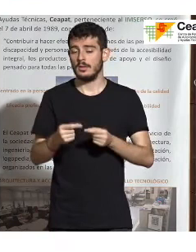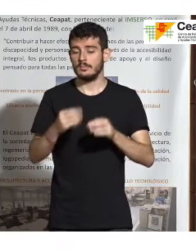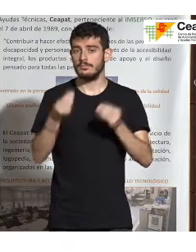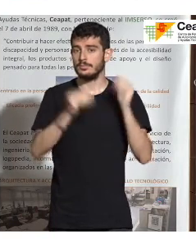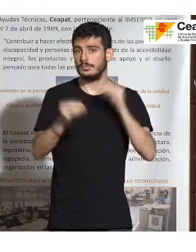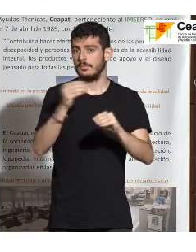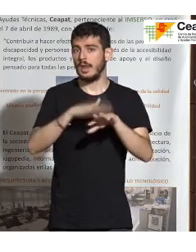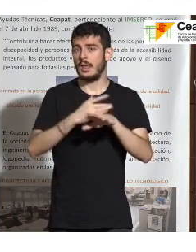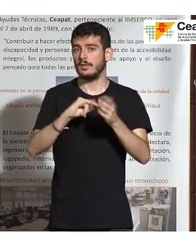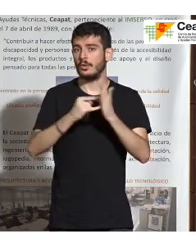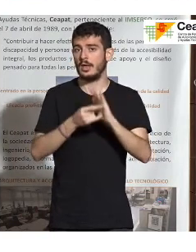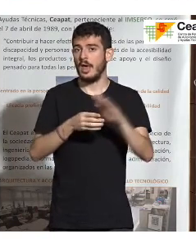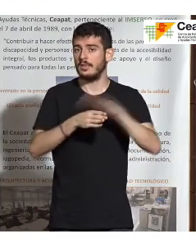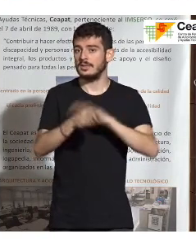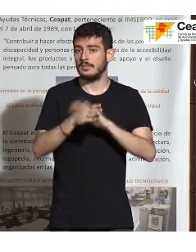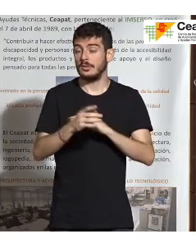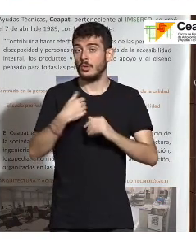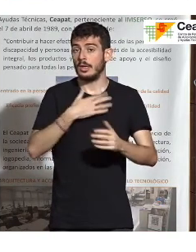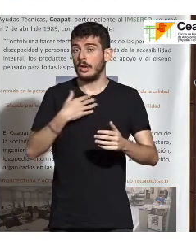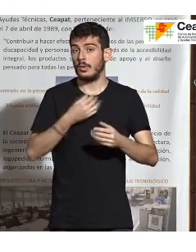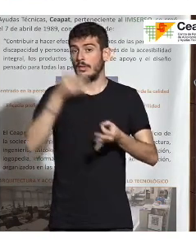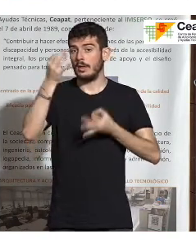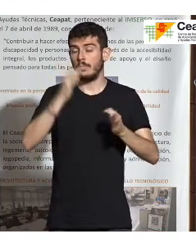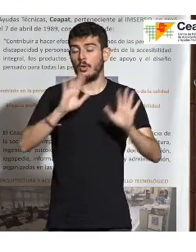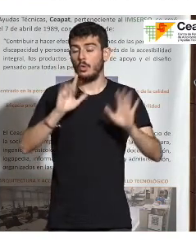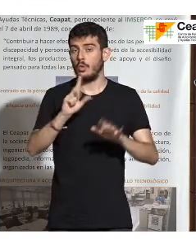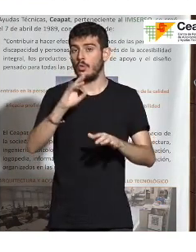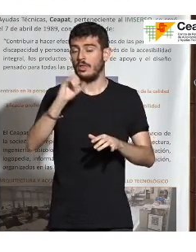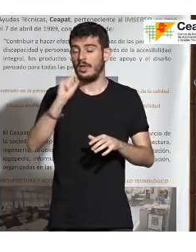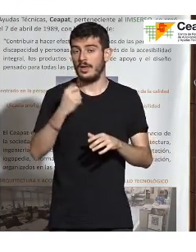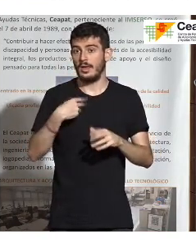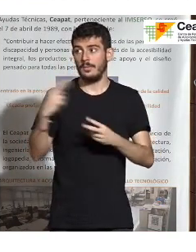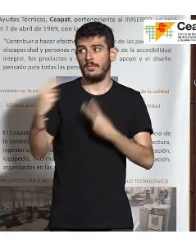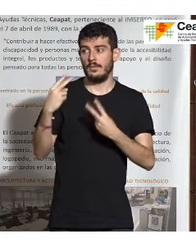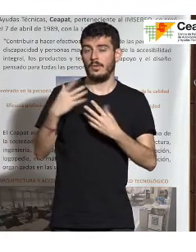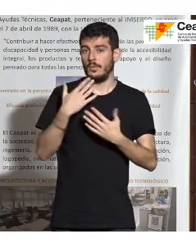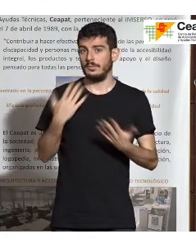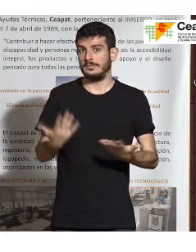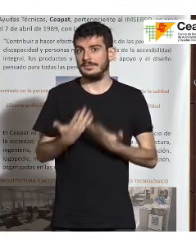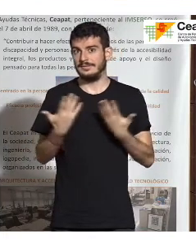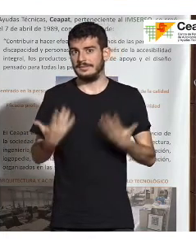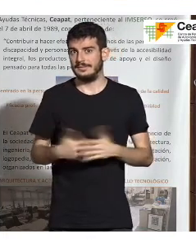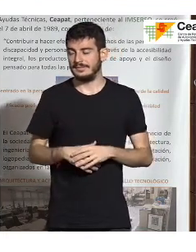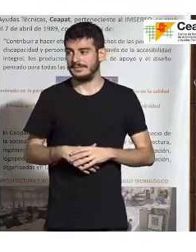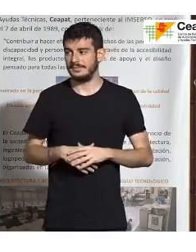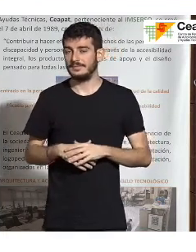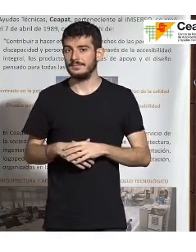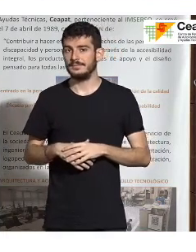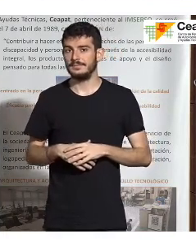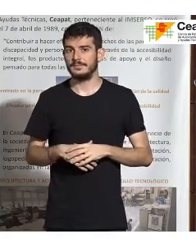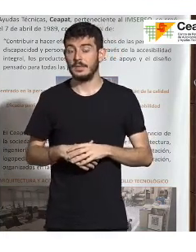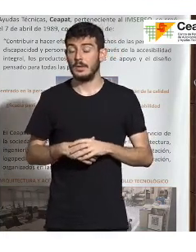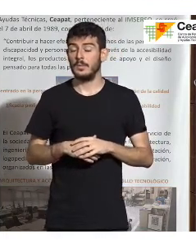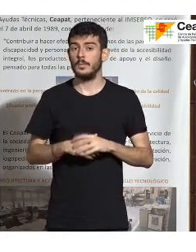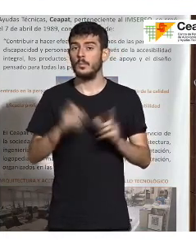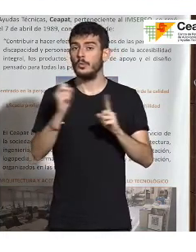accesible. Me gustaría entrar en detalle, profundidad, pero Lucía no me está mirando con muy buenas, con lo cual, desde el punto de